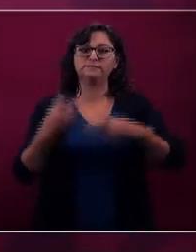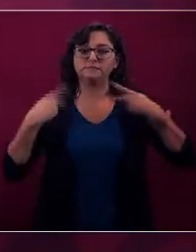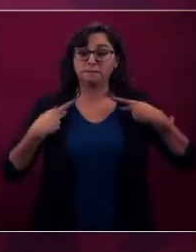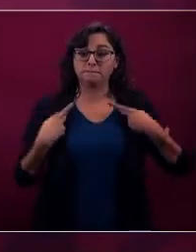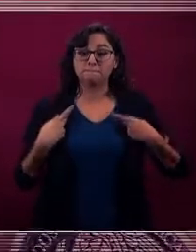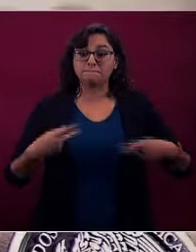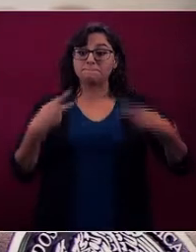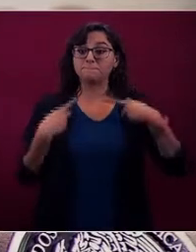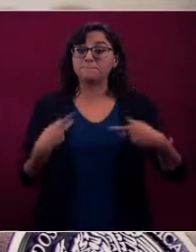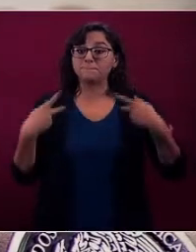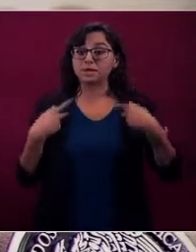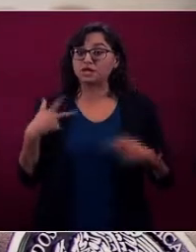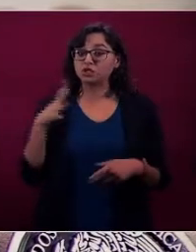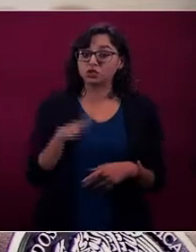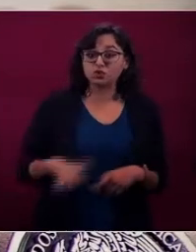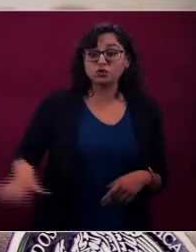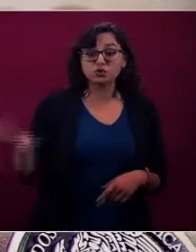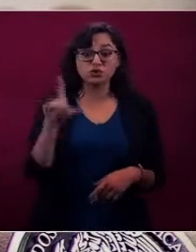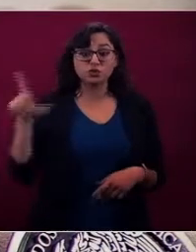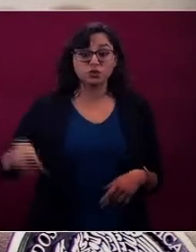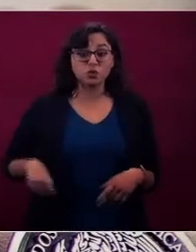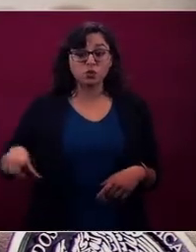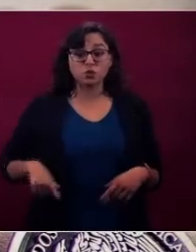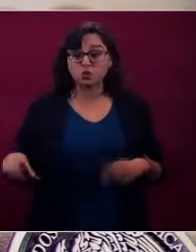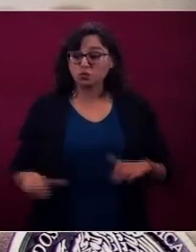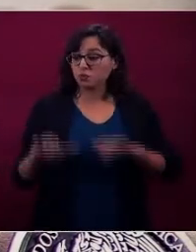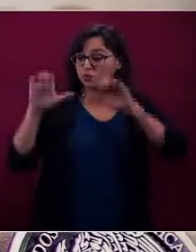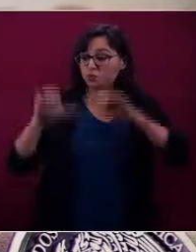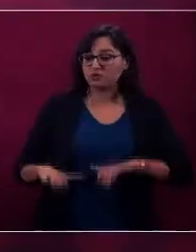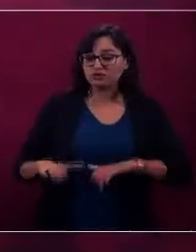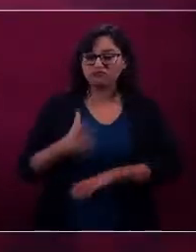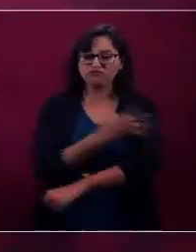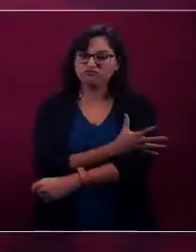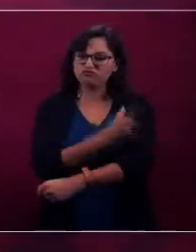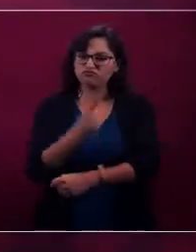gente en el servicio público incorruptible.